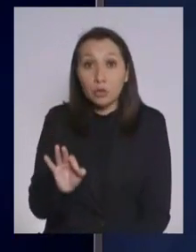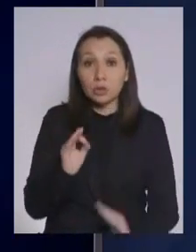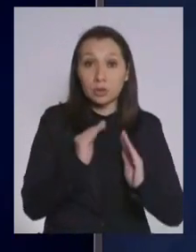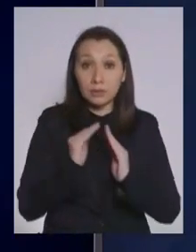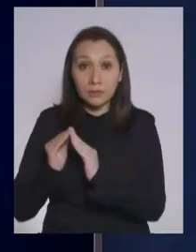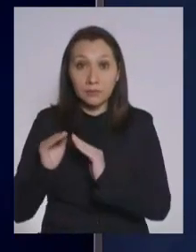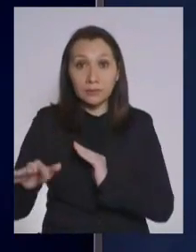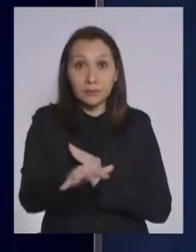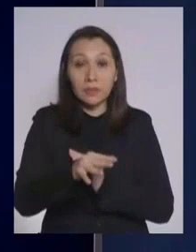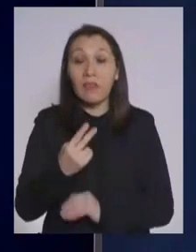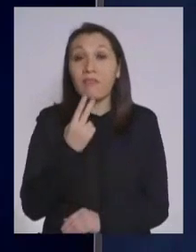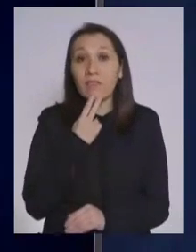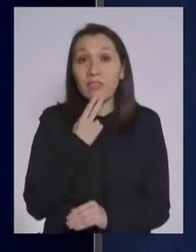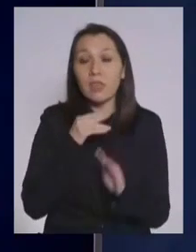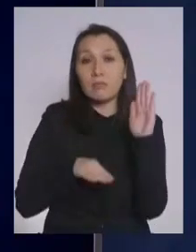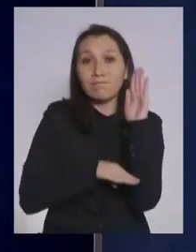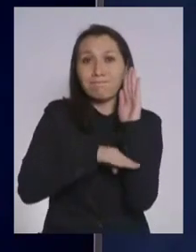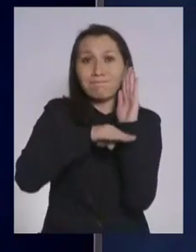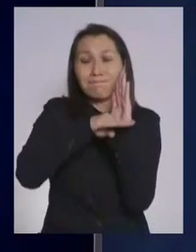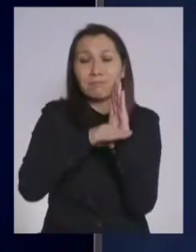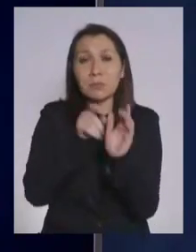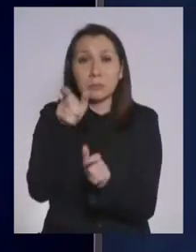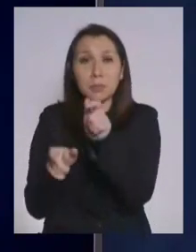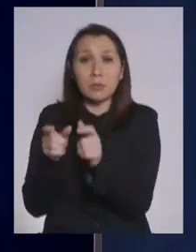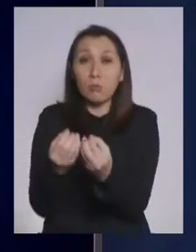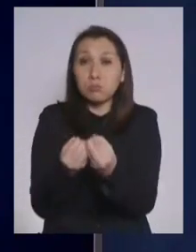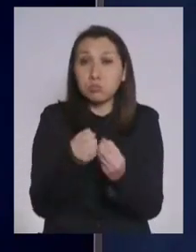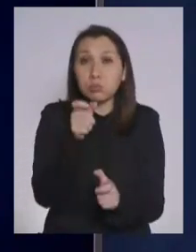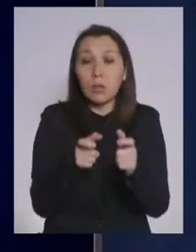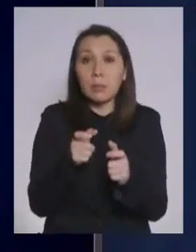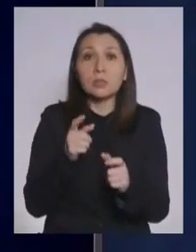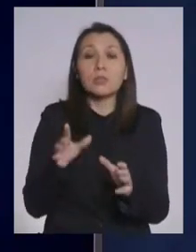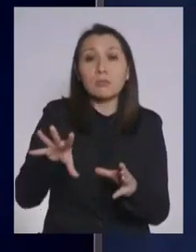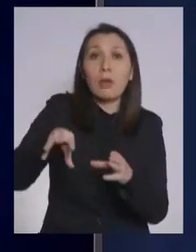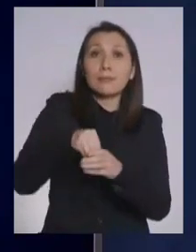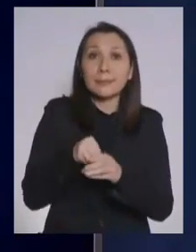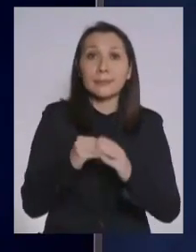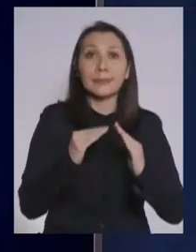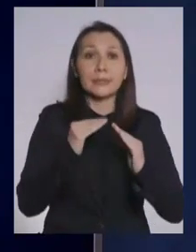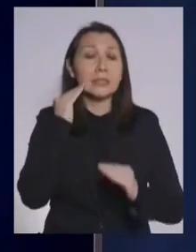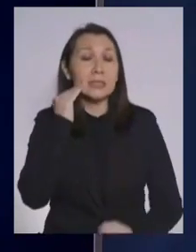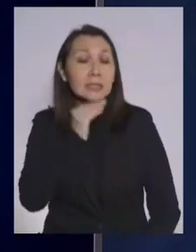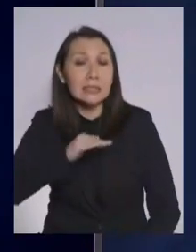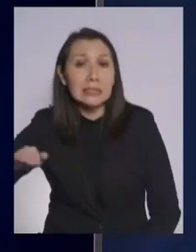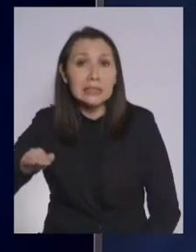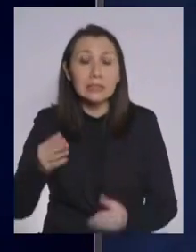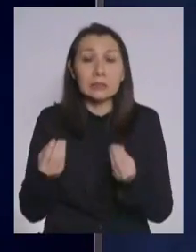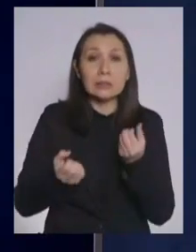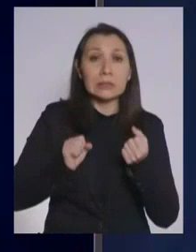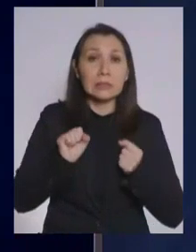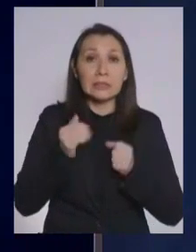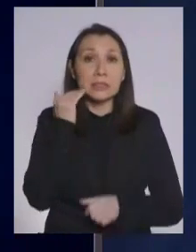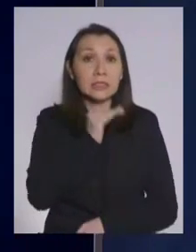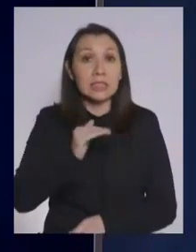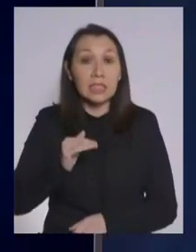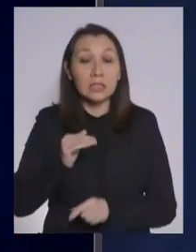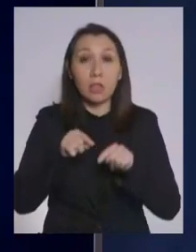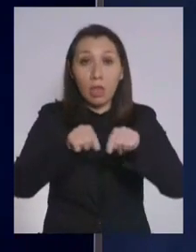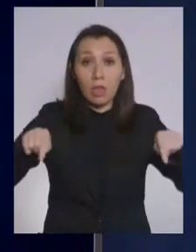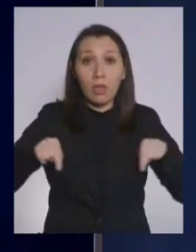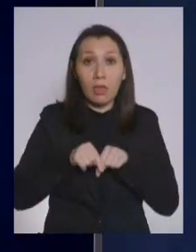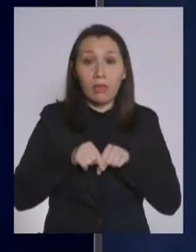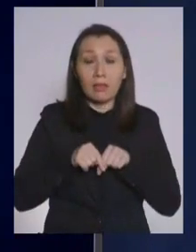vecinos viven en departamentos, muchos de ellos con niños, y tener a niños en un